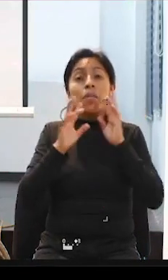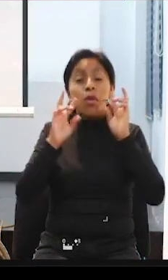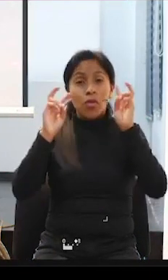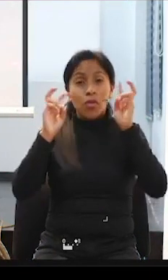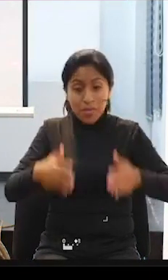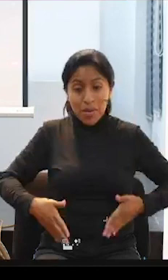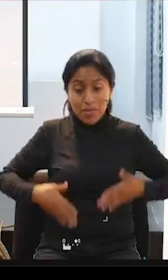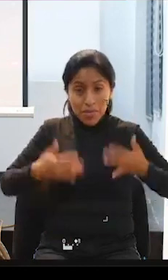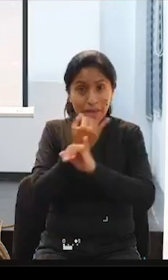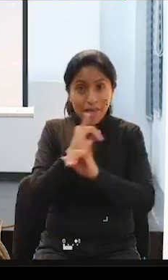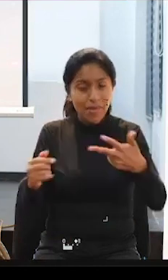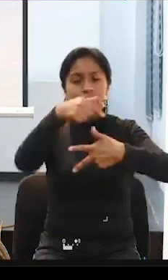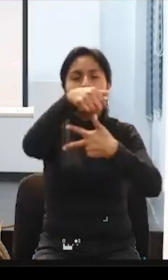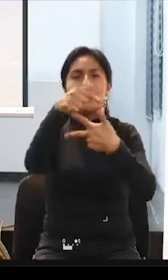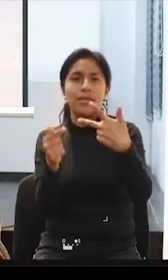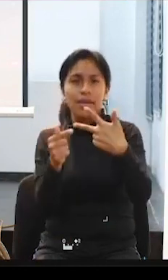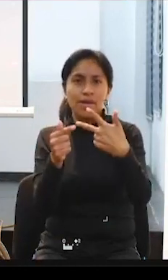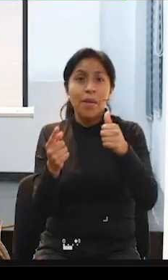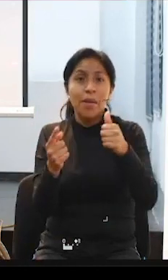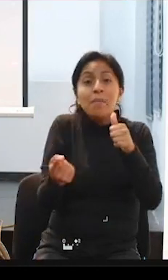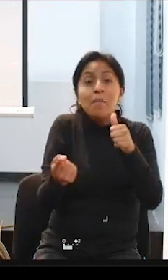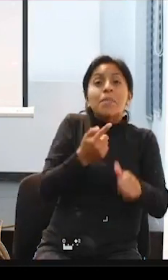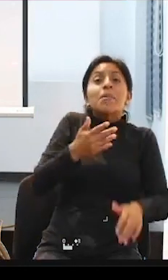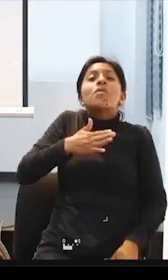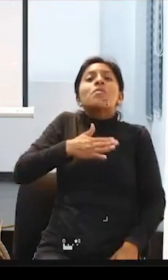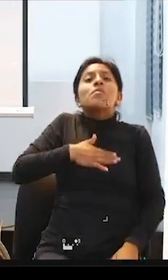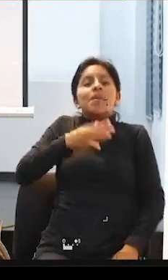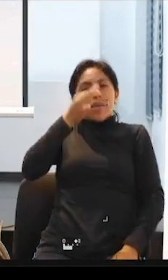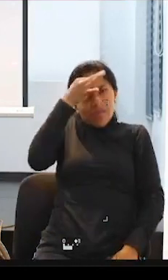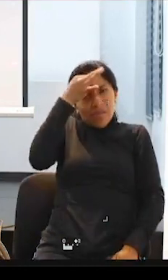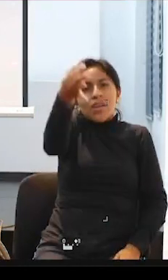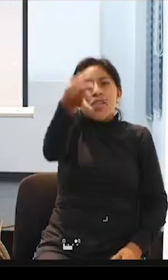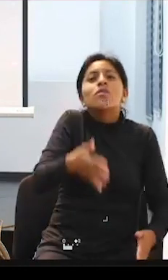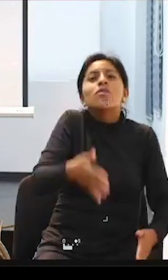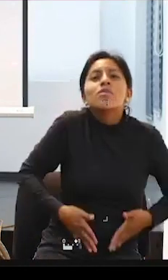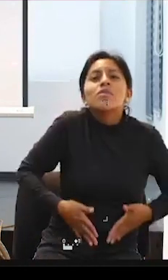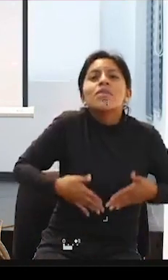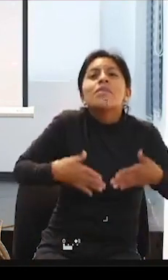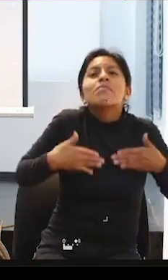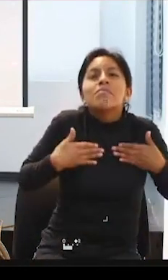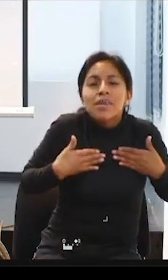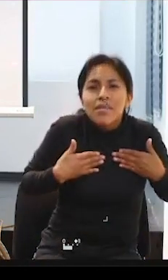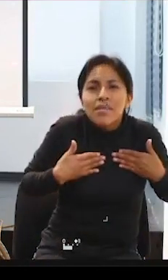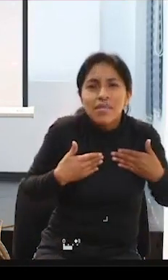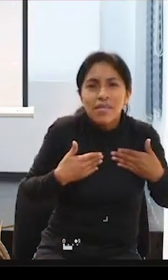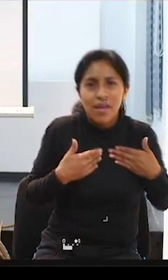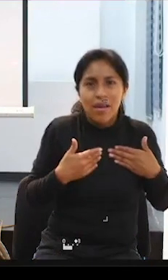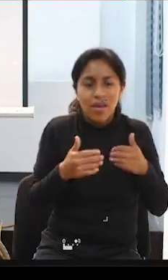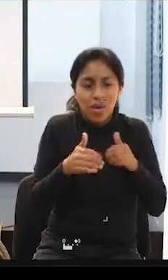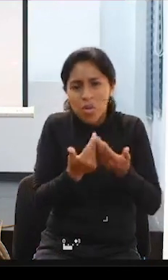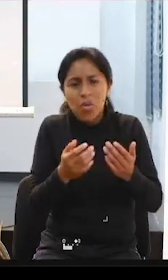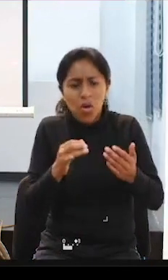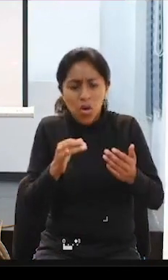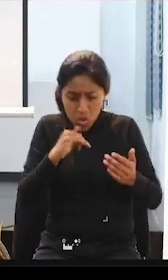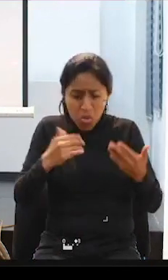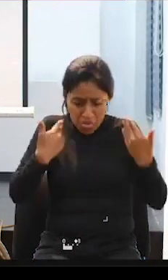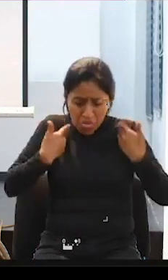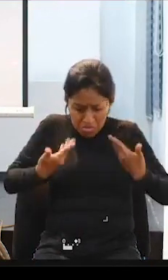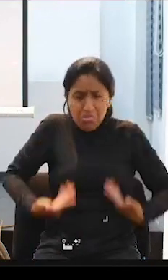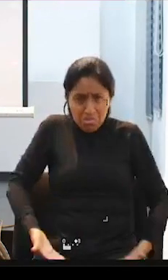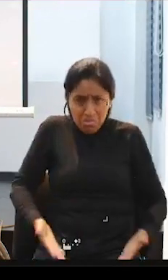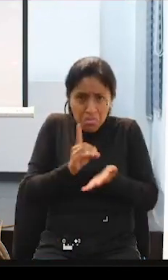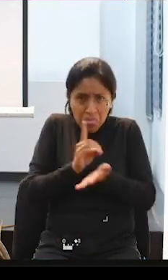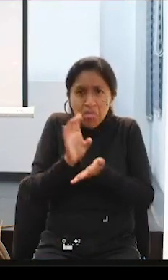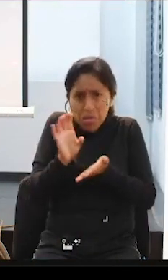Por un lado, es una filosofía de vida. Es una filosofía de vida en que tú, a pesar de tener la discapacidad, o